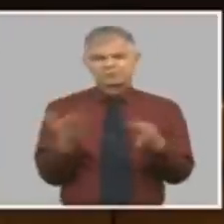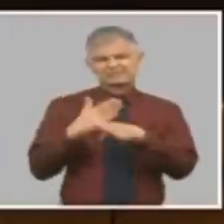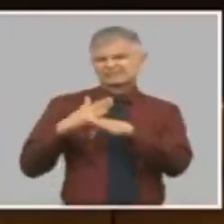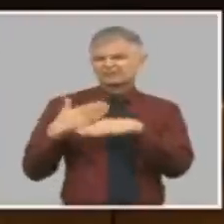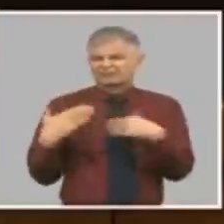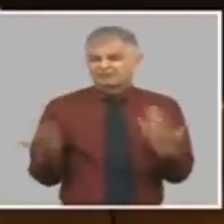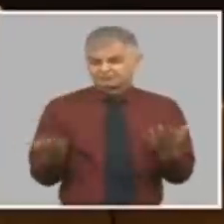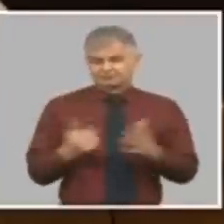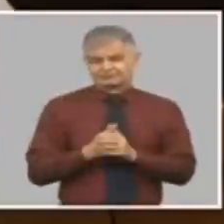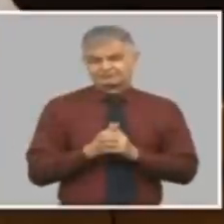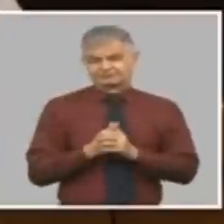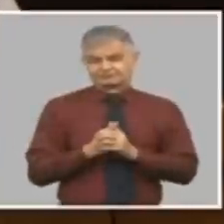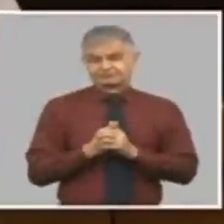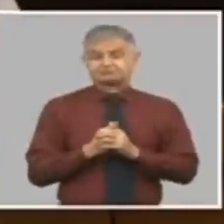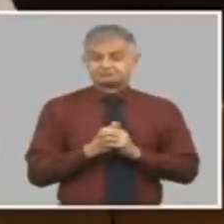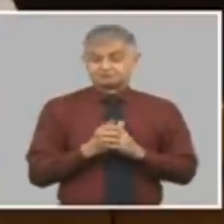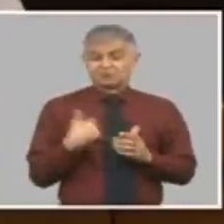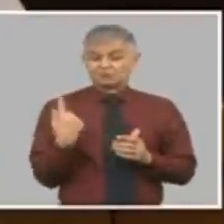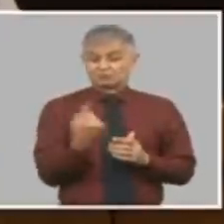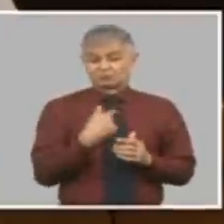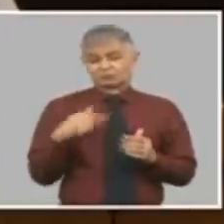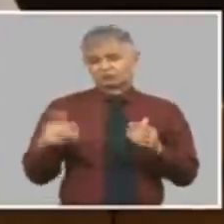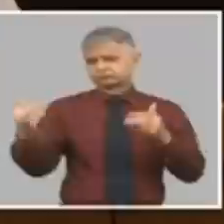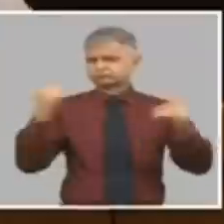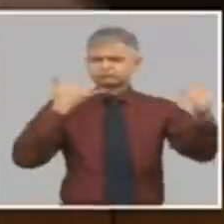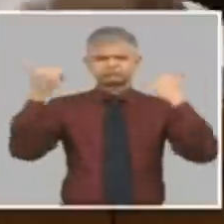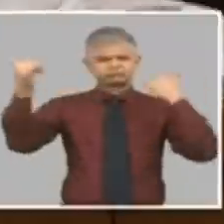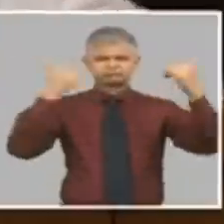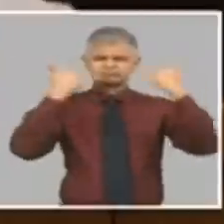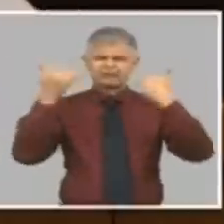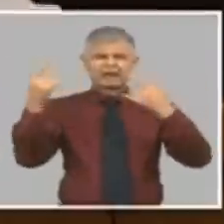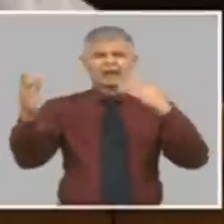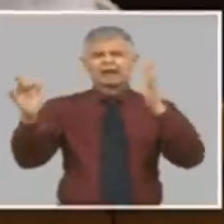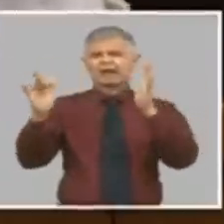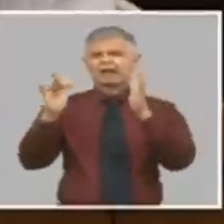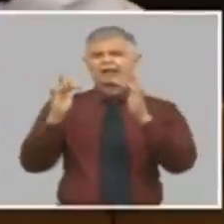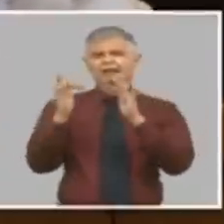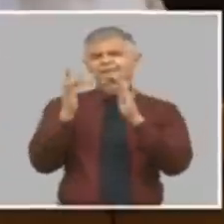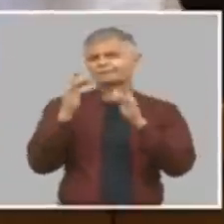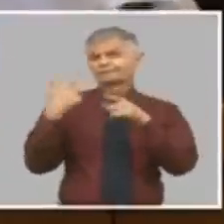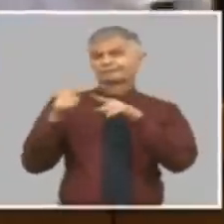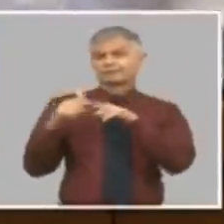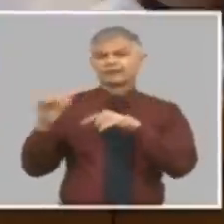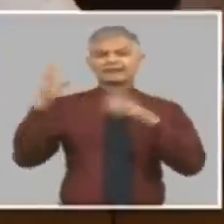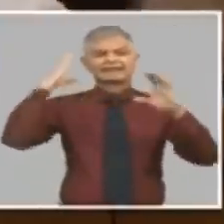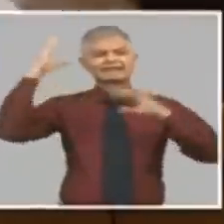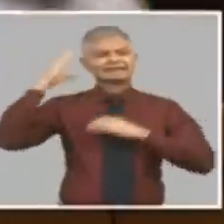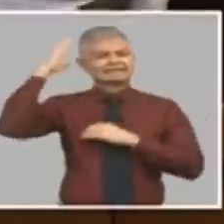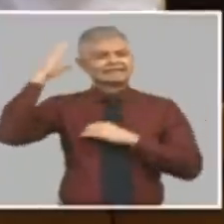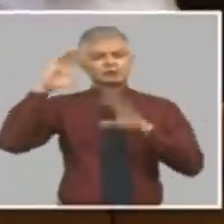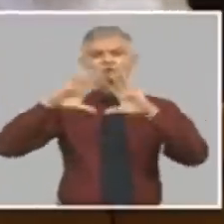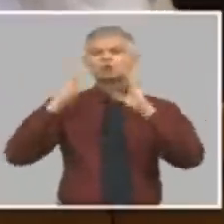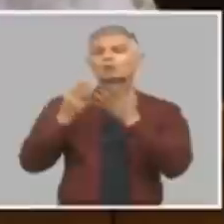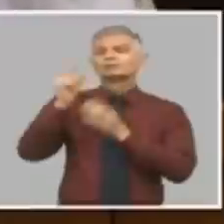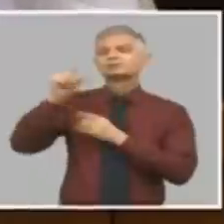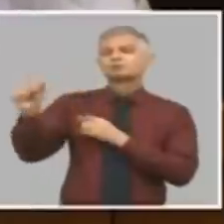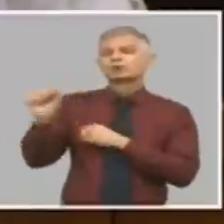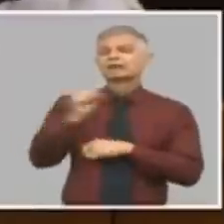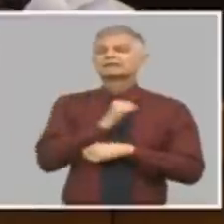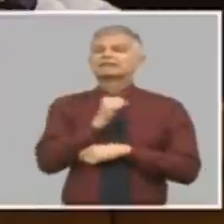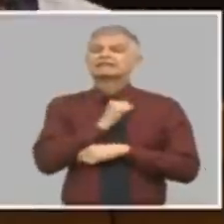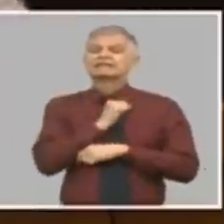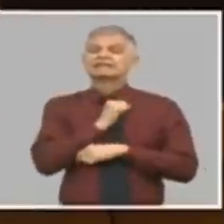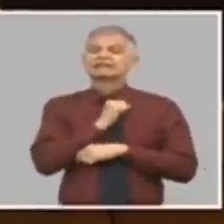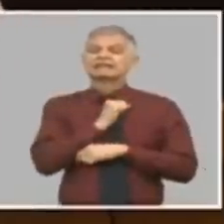estado escuchando en estos días recibiendo muchos criterios que todo el mundo quiere que le indersen en positivo